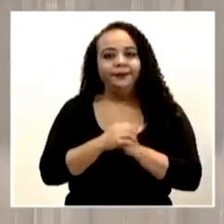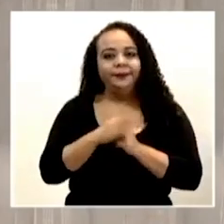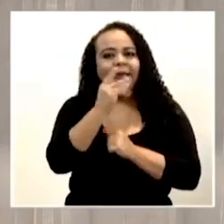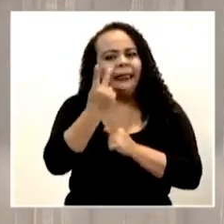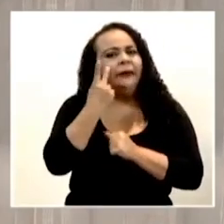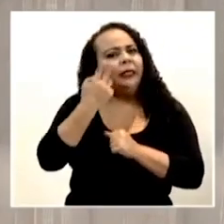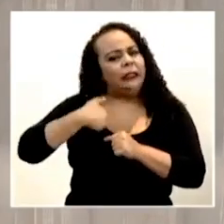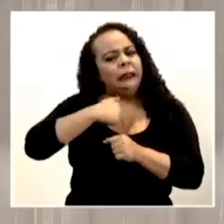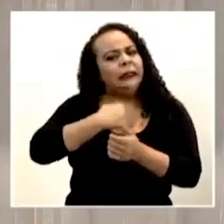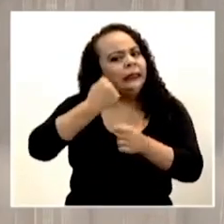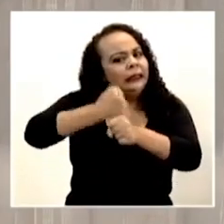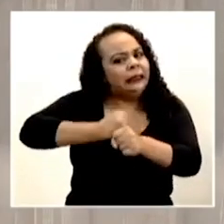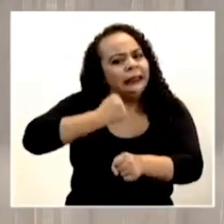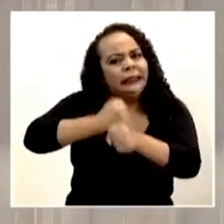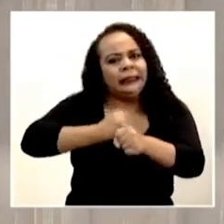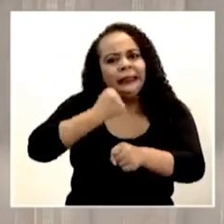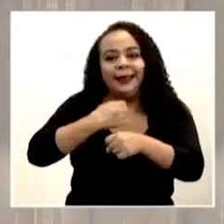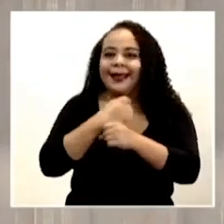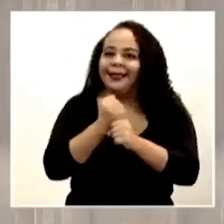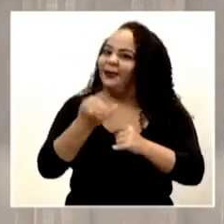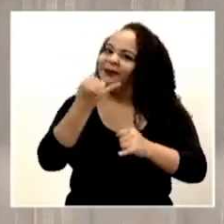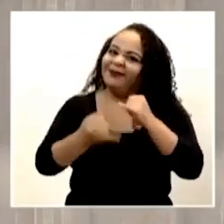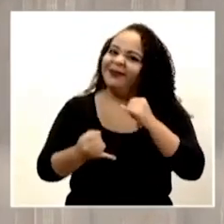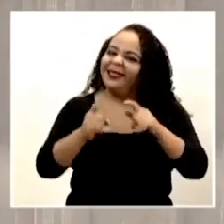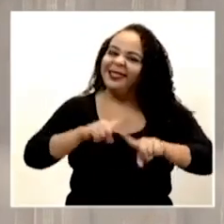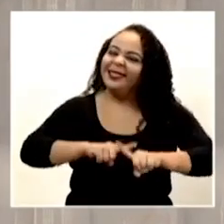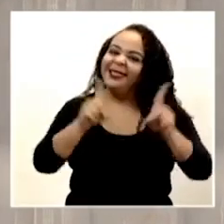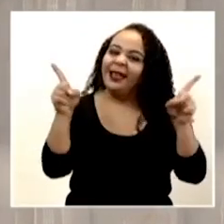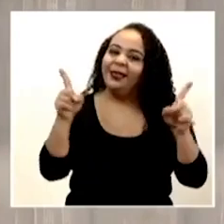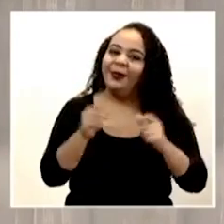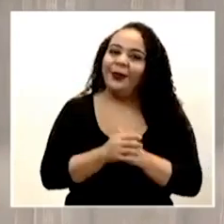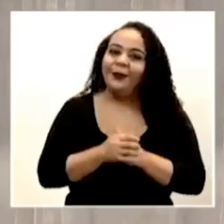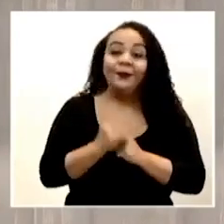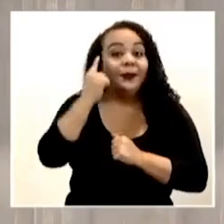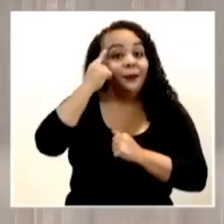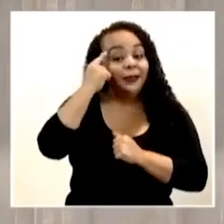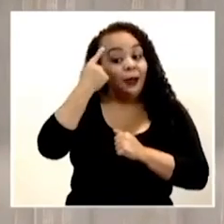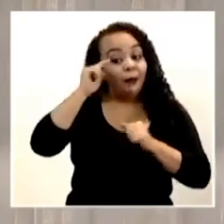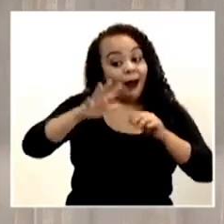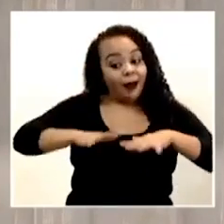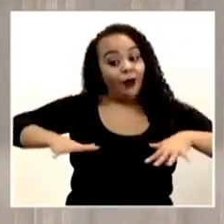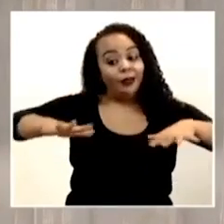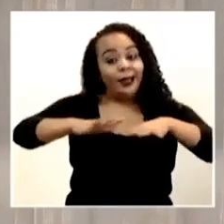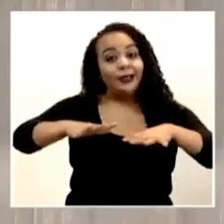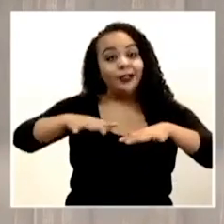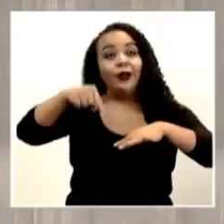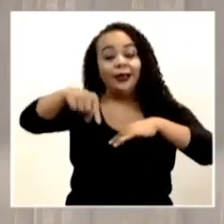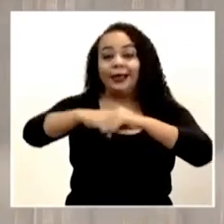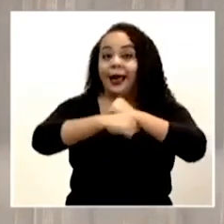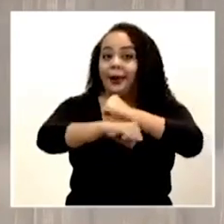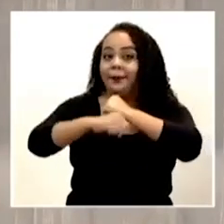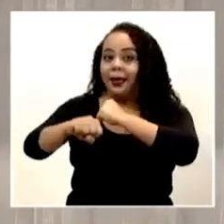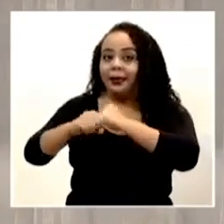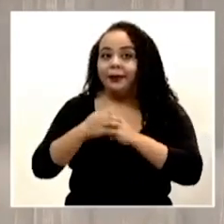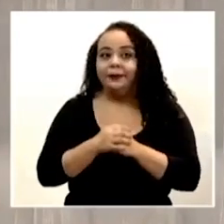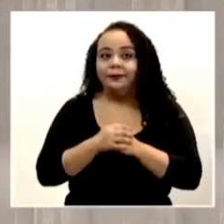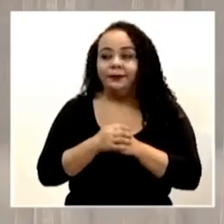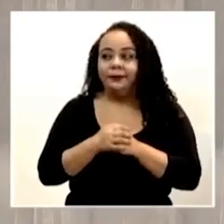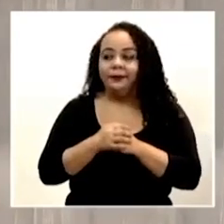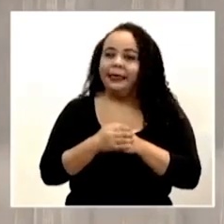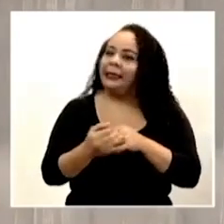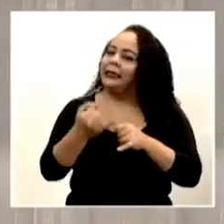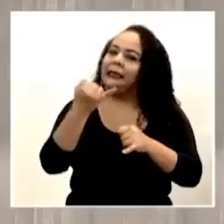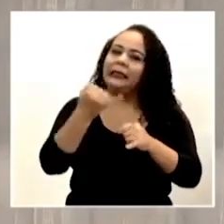que nos hemos empeñado en hacer un cierre distinto, pensado para el contexto de esta campaña. Va a ser un cierre